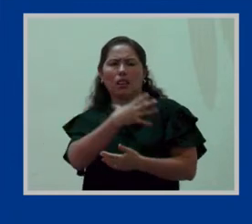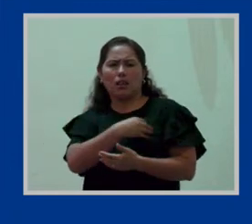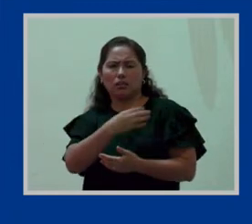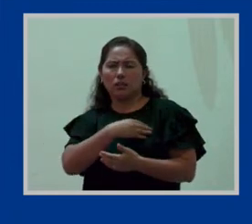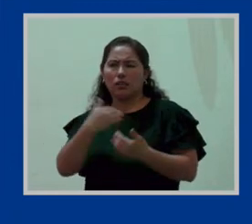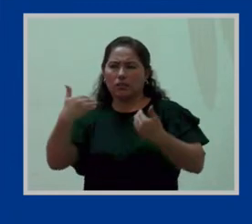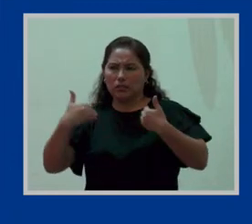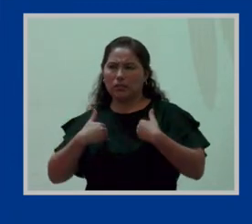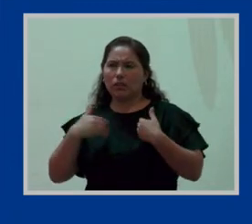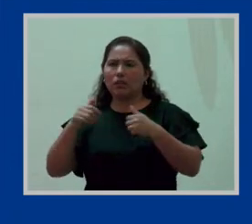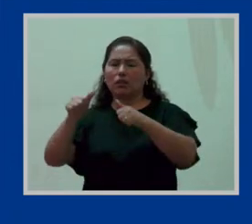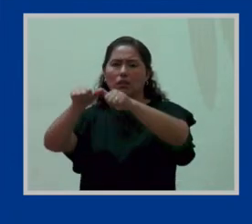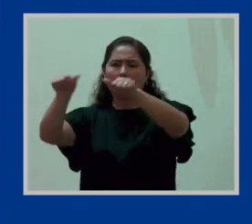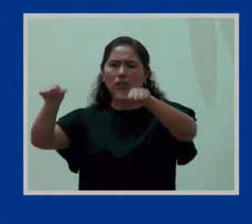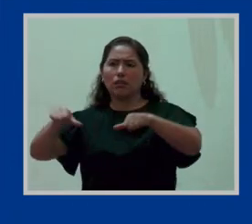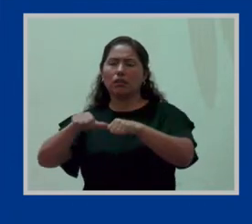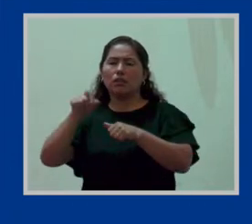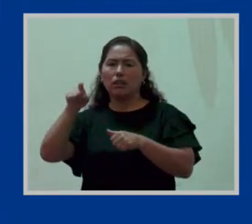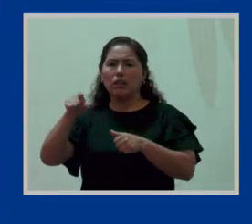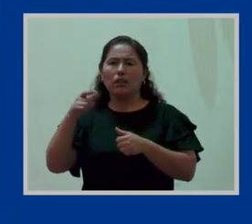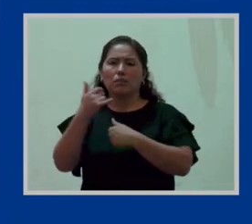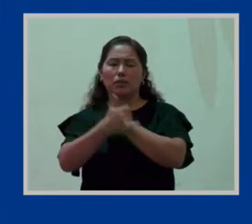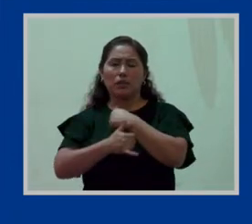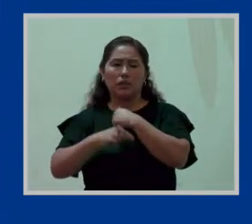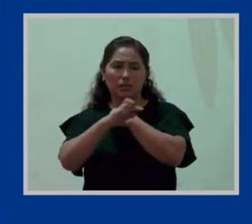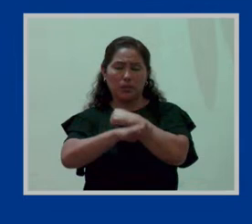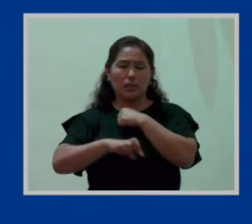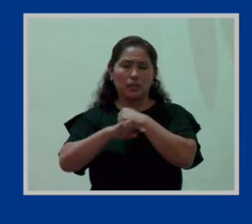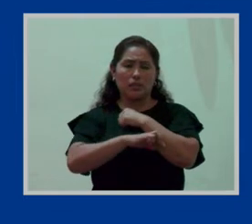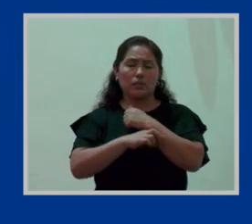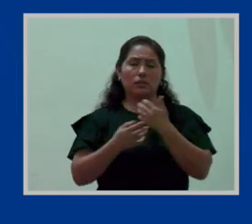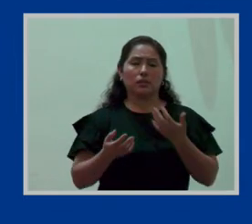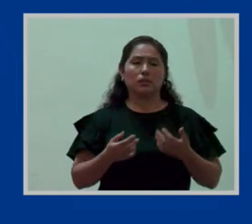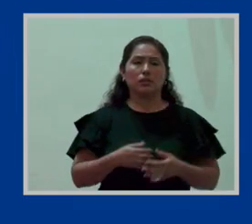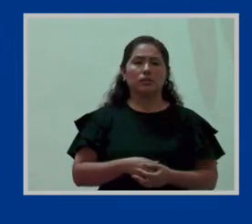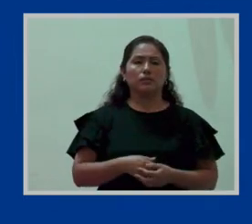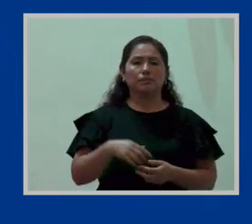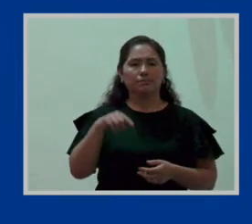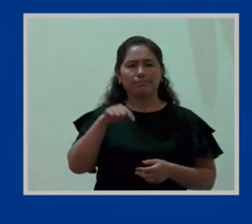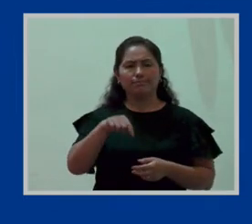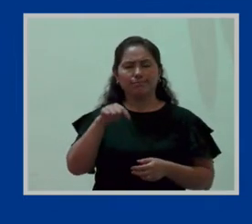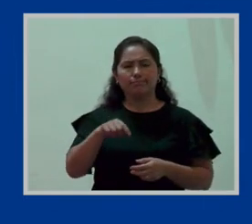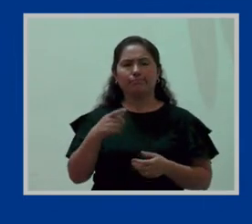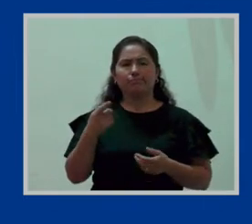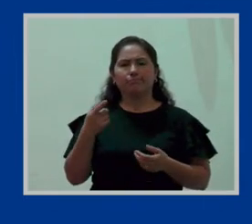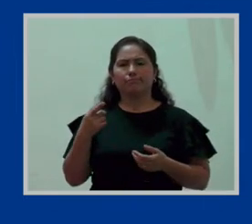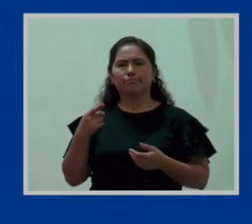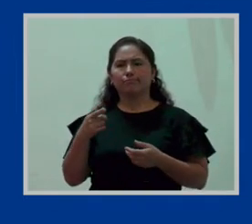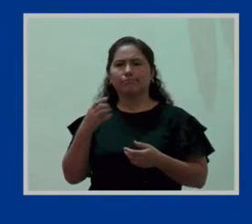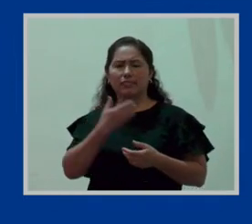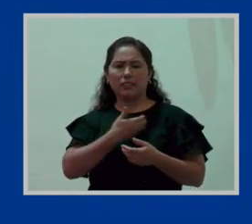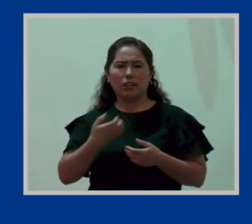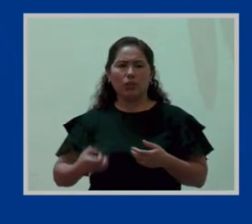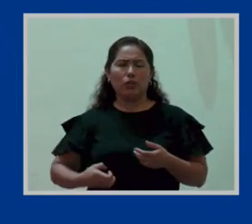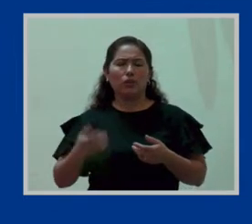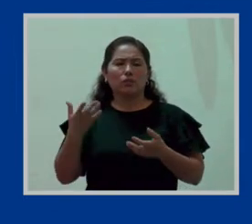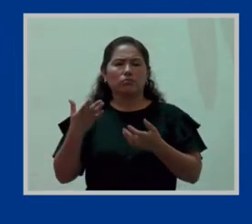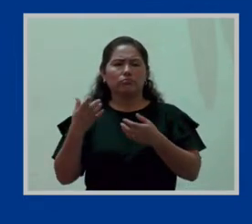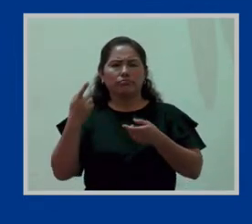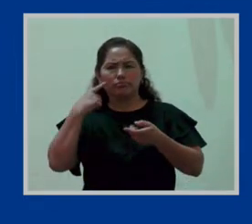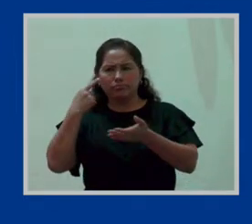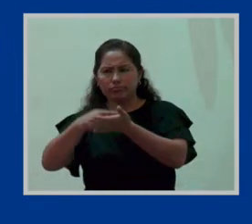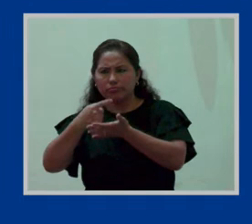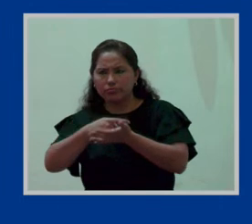país, que es el Estado coordinando, por un lado, y también fiscalizando, en